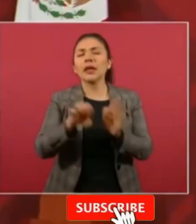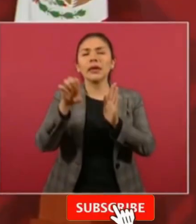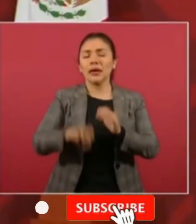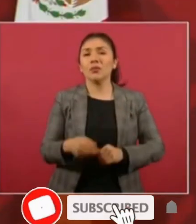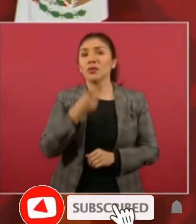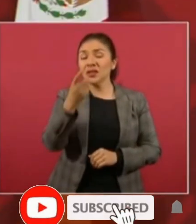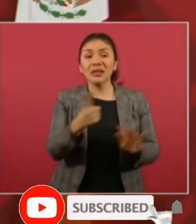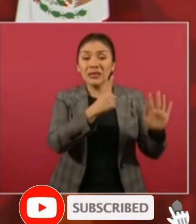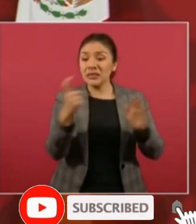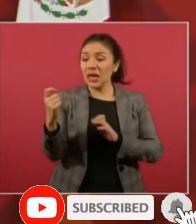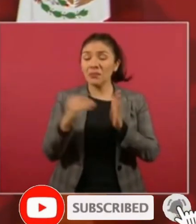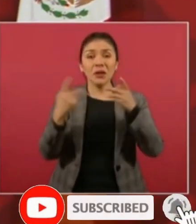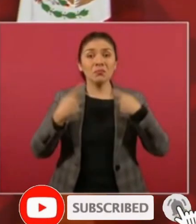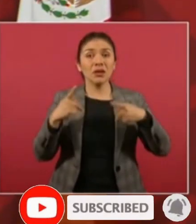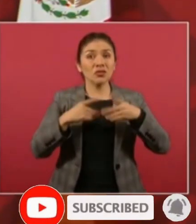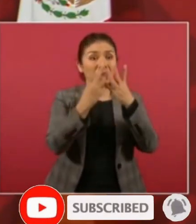México.